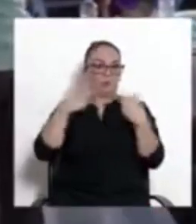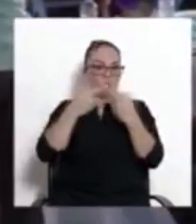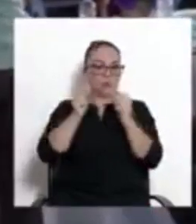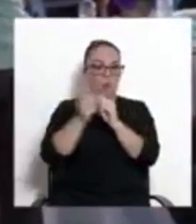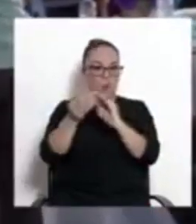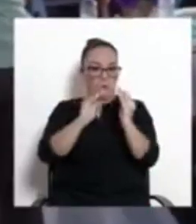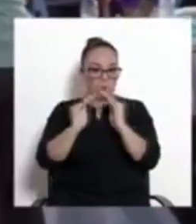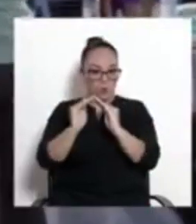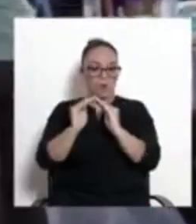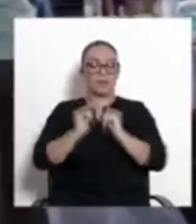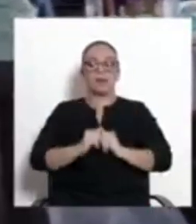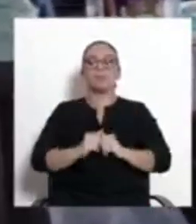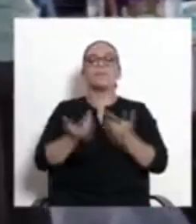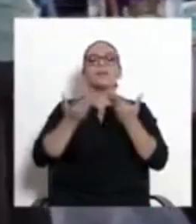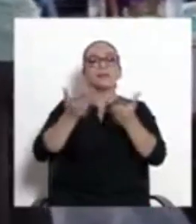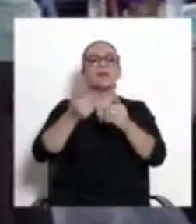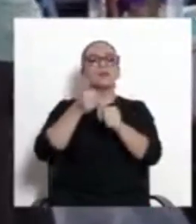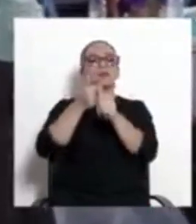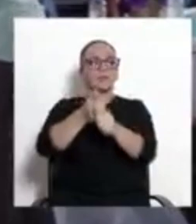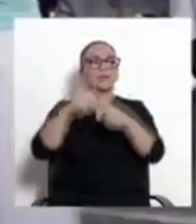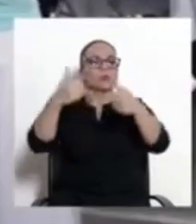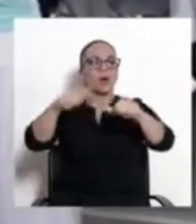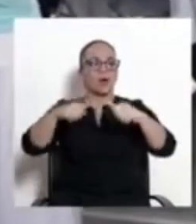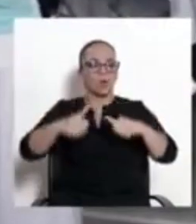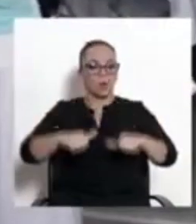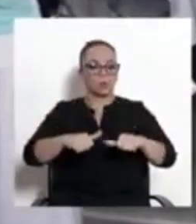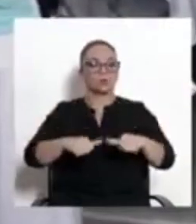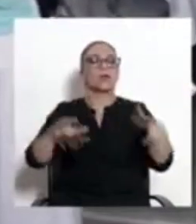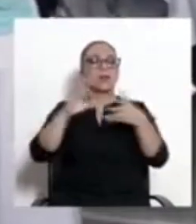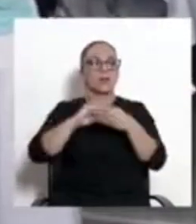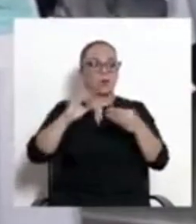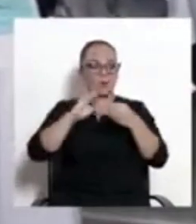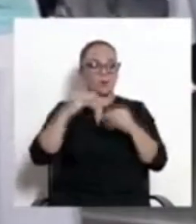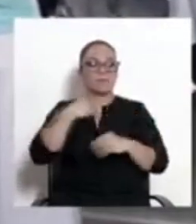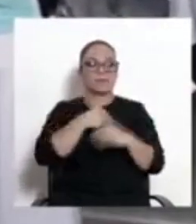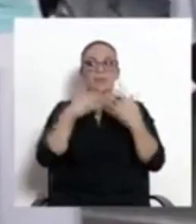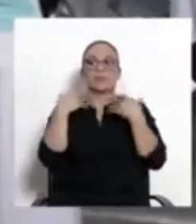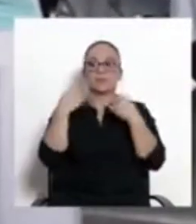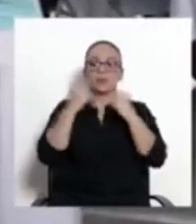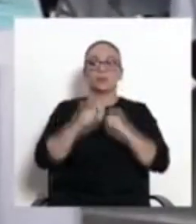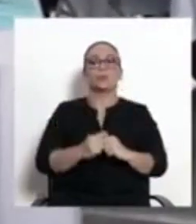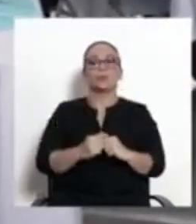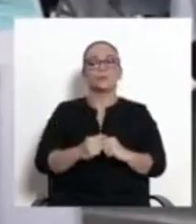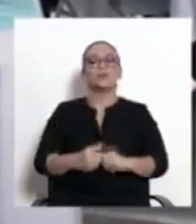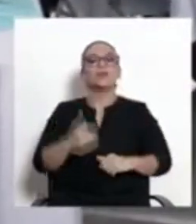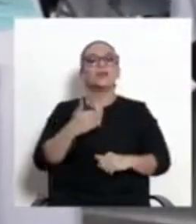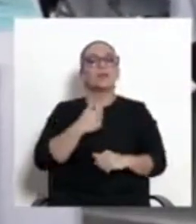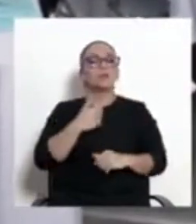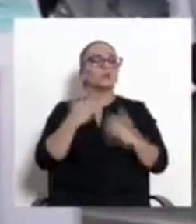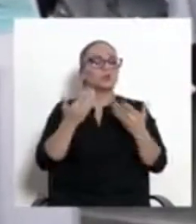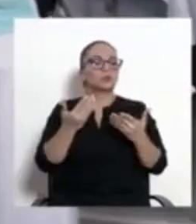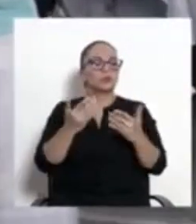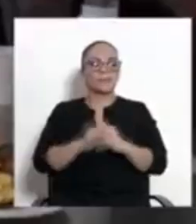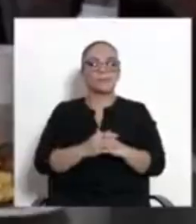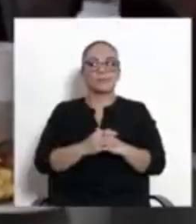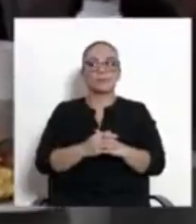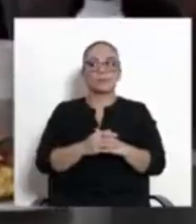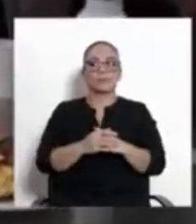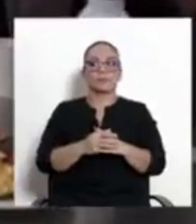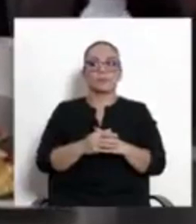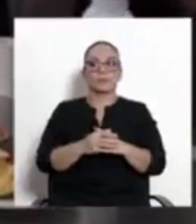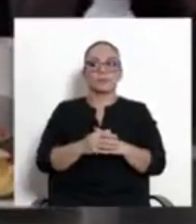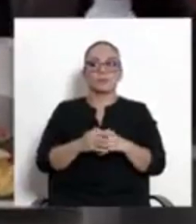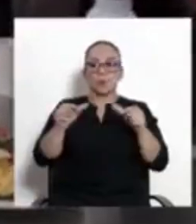dándole seguimiento a los acuerdos que se generaron. Aquí les comento desde el Ministerio de Salud, tenemos presencialmente una comitiva de